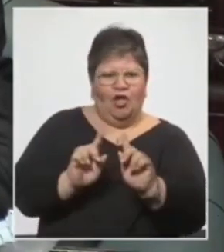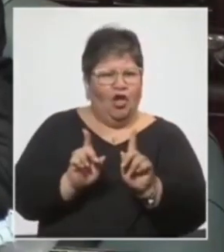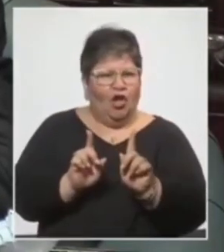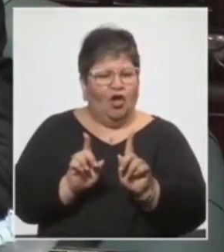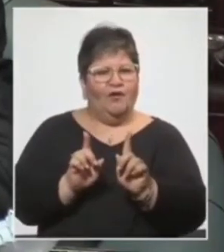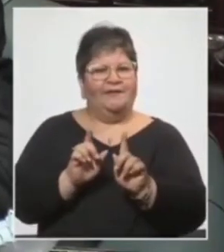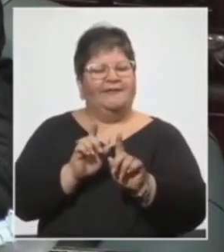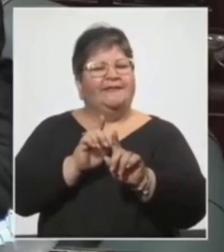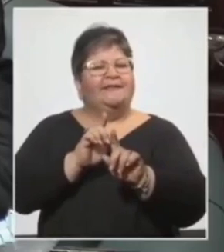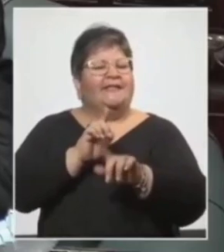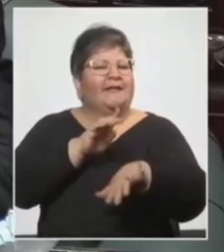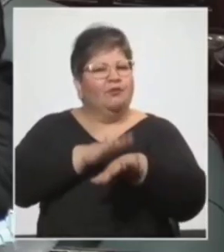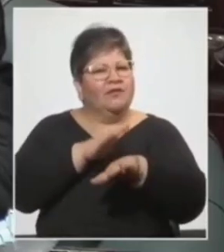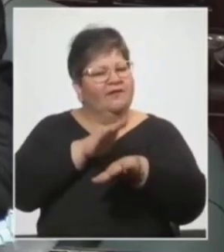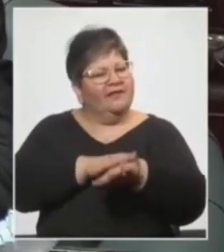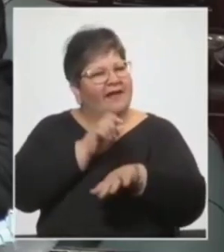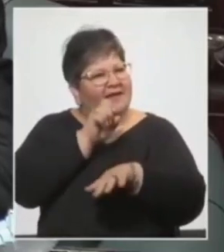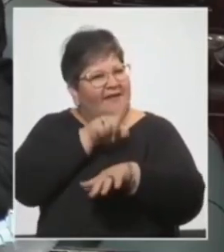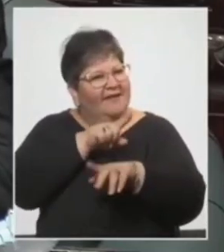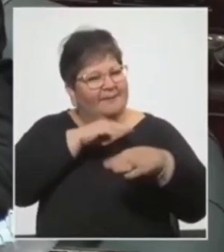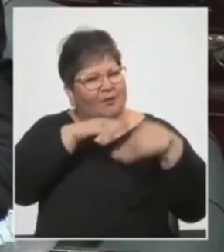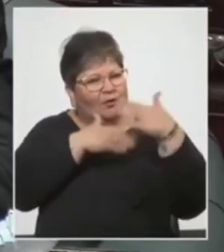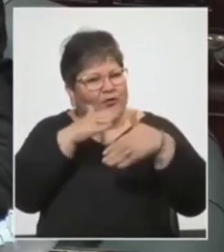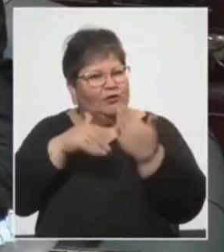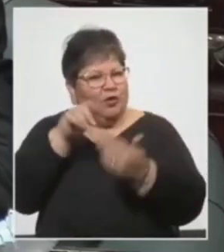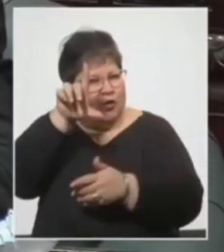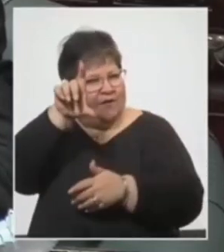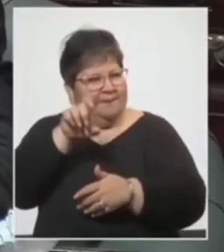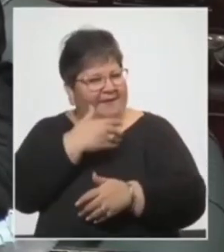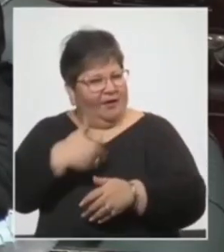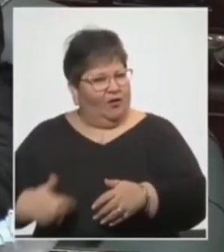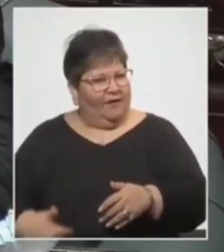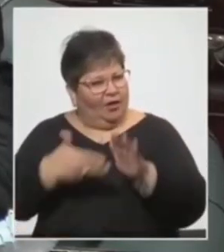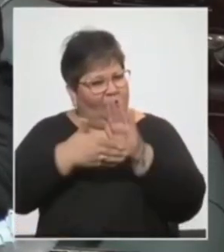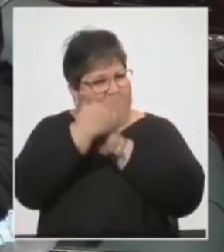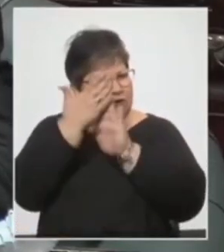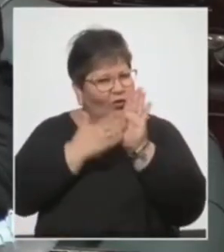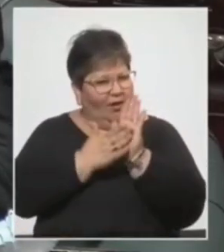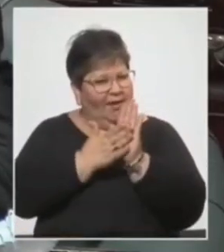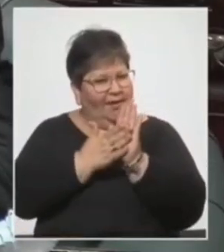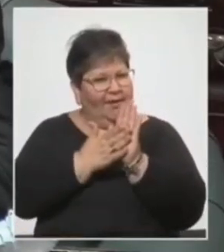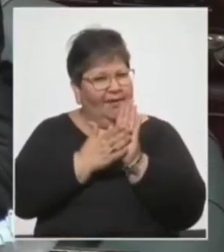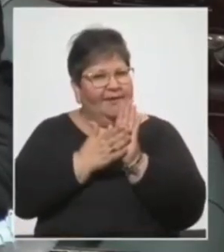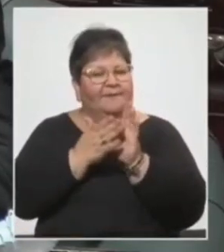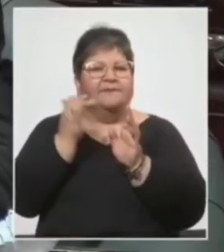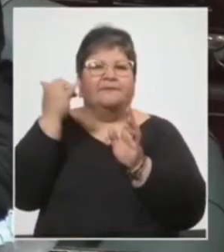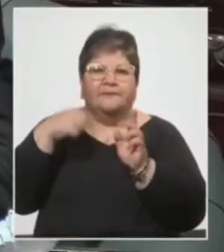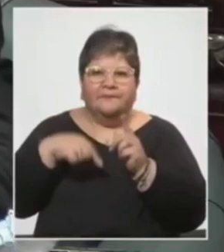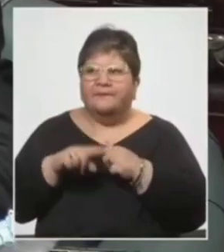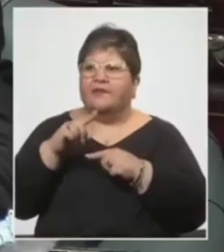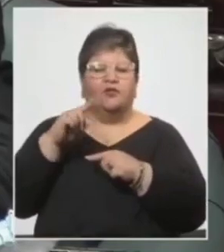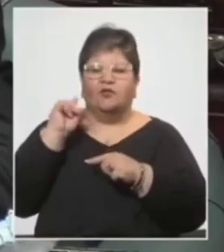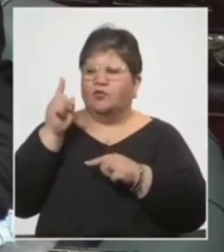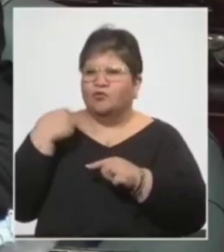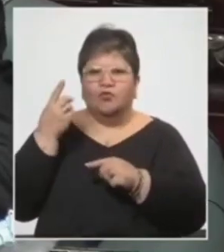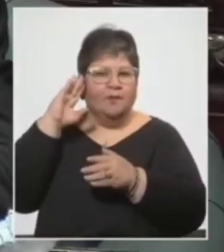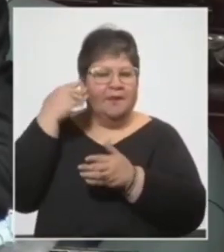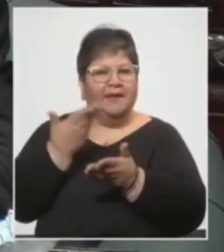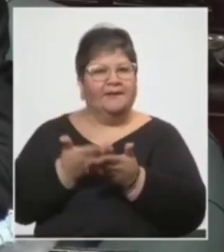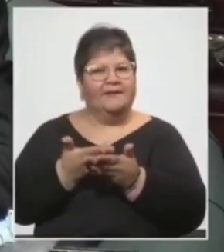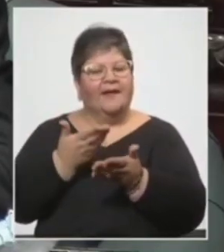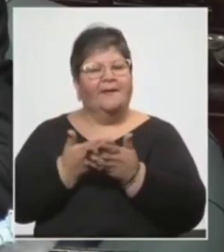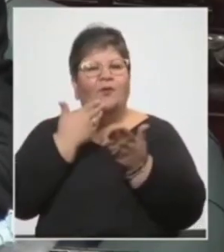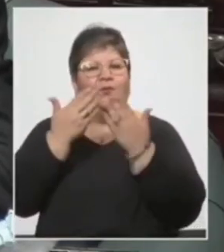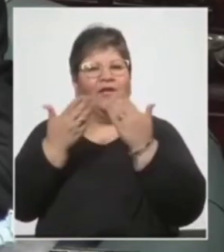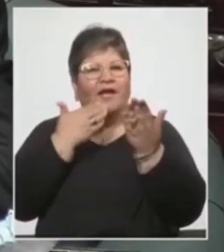conducción de todo este proceso, obviamente, es del Gobierno Nacional. Lo que nosotros planteamos es un diálogo